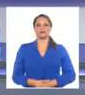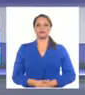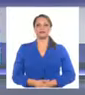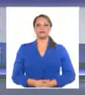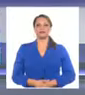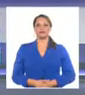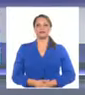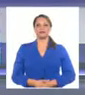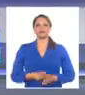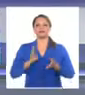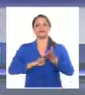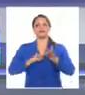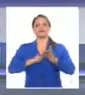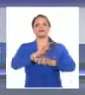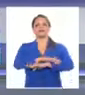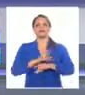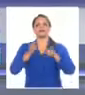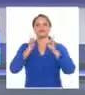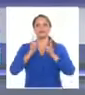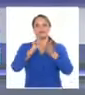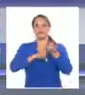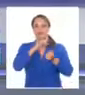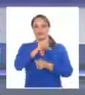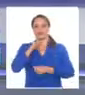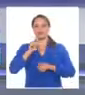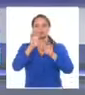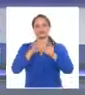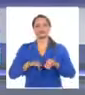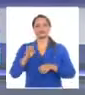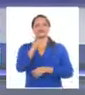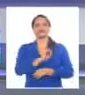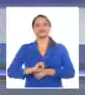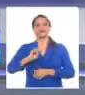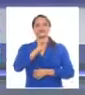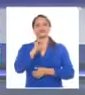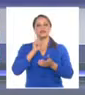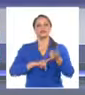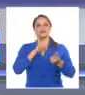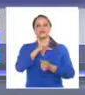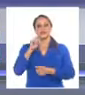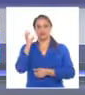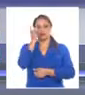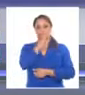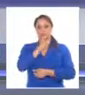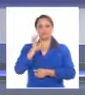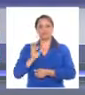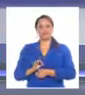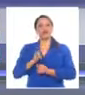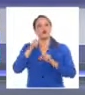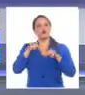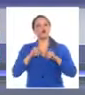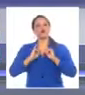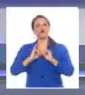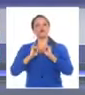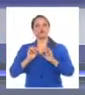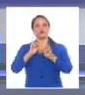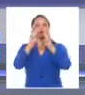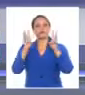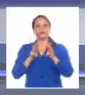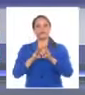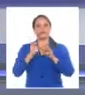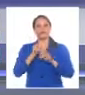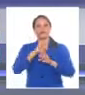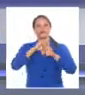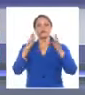El miembro del buro político del partido y secretario de organización del Comité Central, Roberto Morales Ojeda, anunció a través de su cuenta en X la